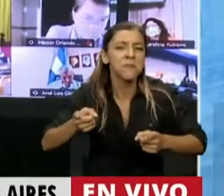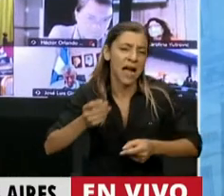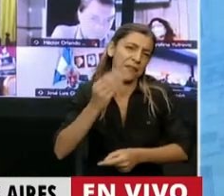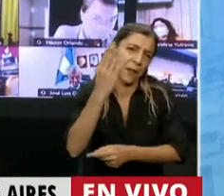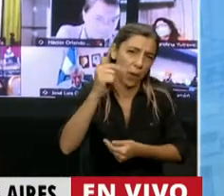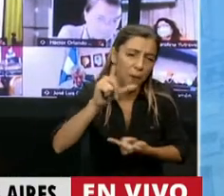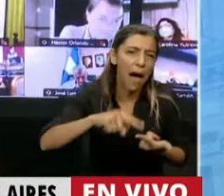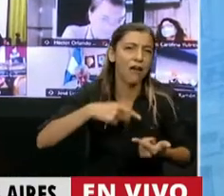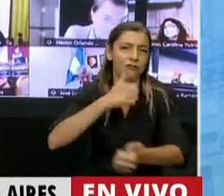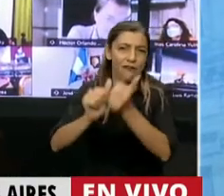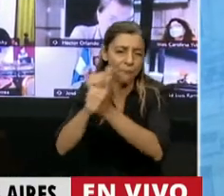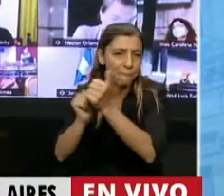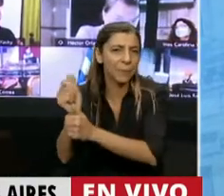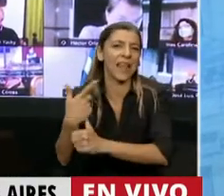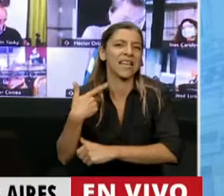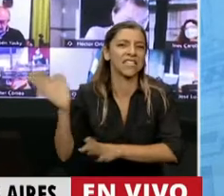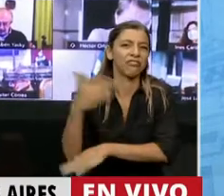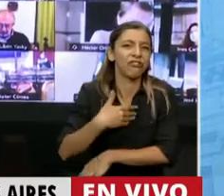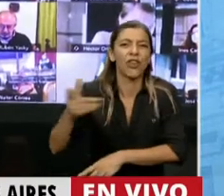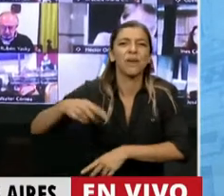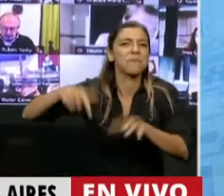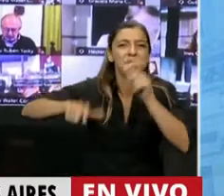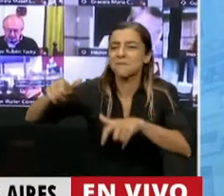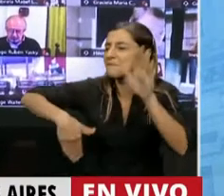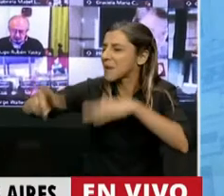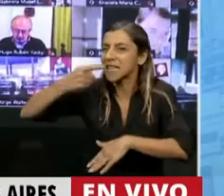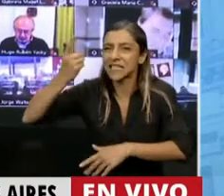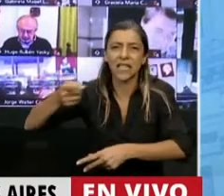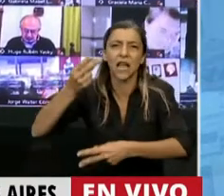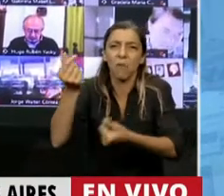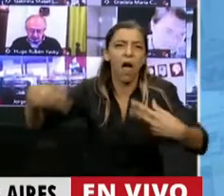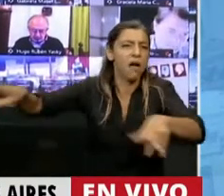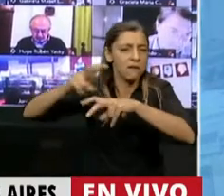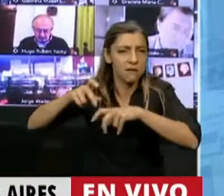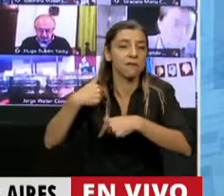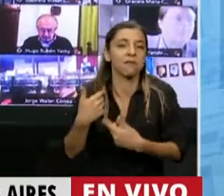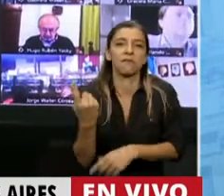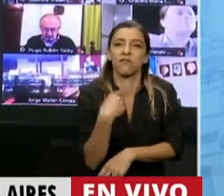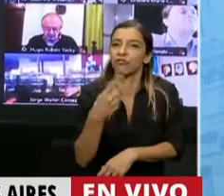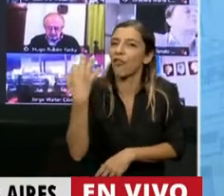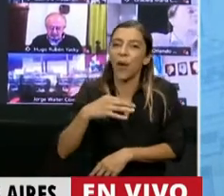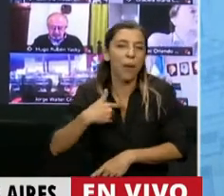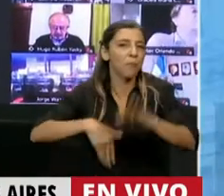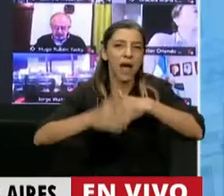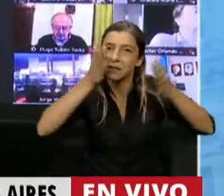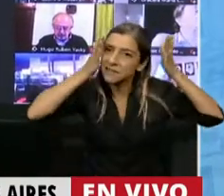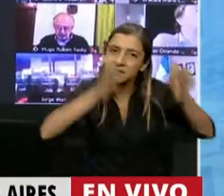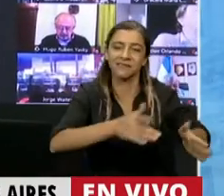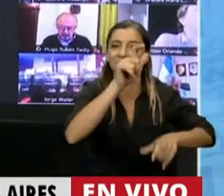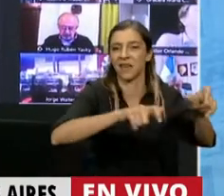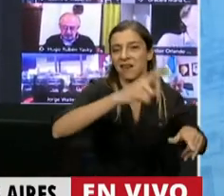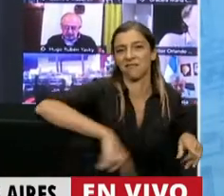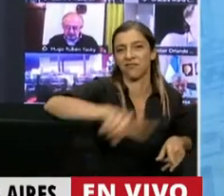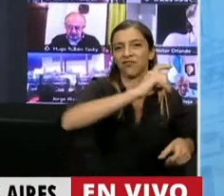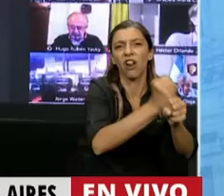capitalistas sobre los trabajadores. Para enfrentar esos intereses hay que tener la